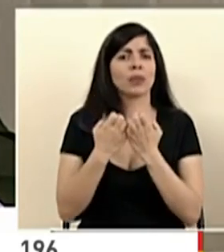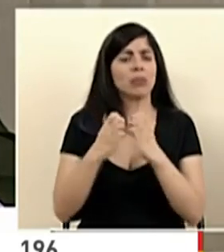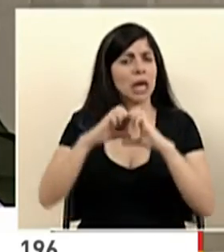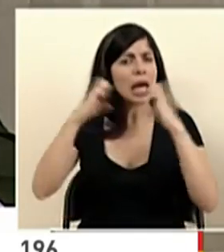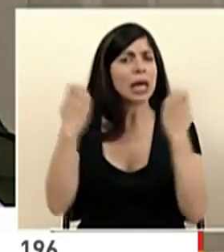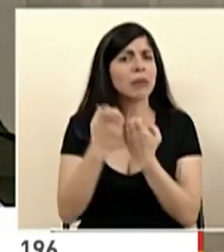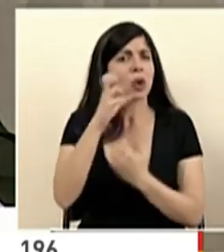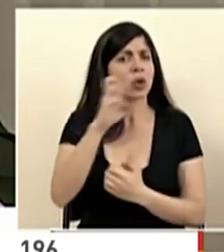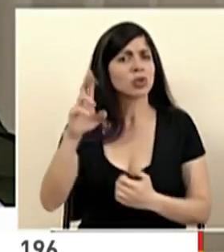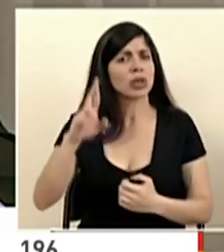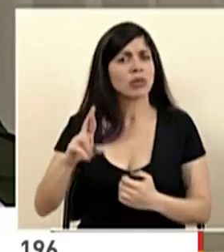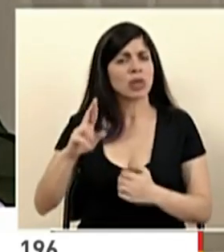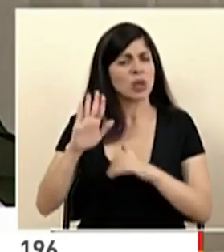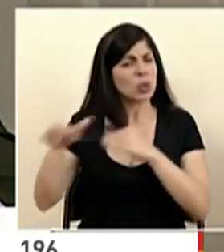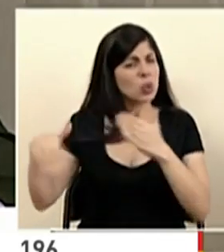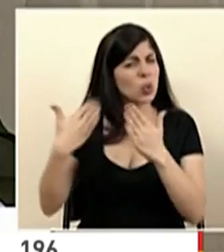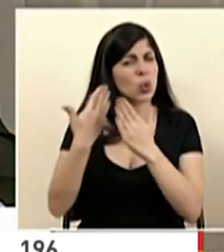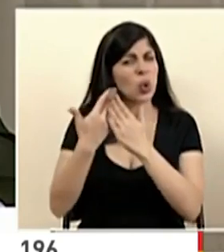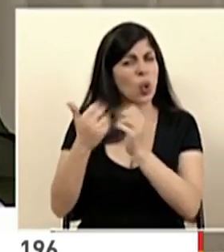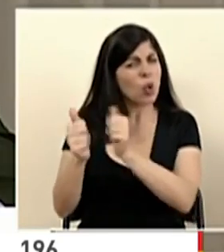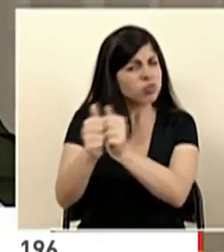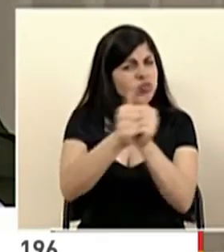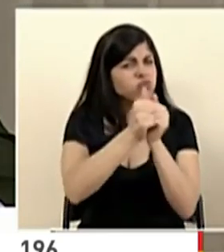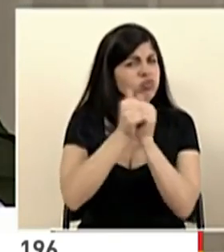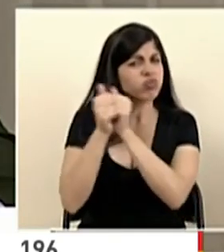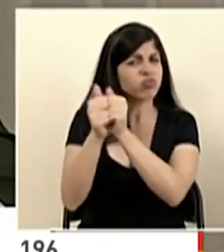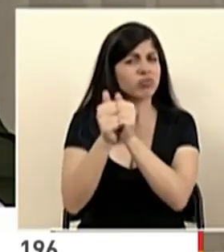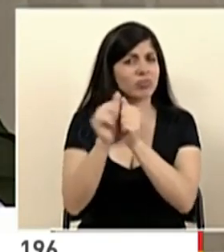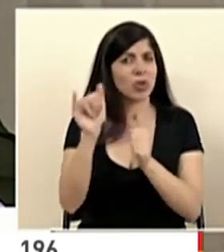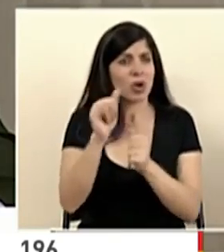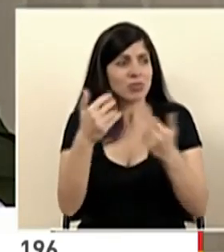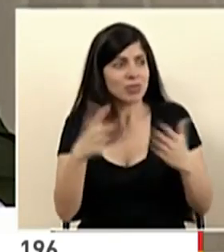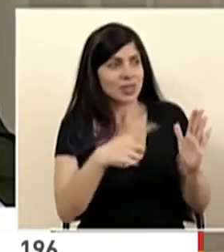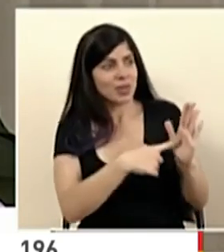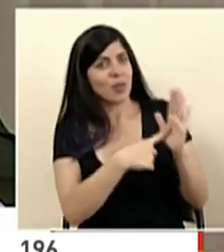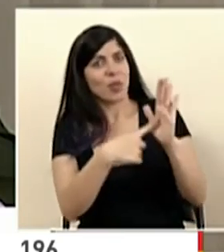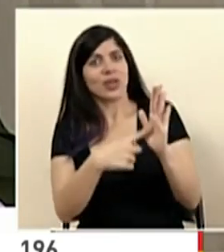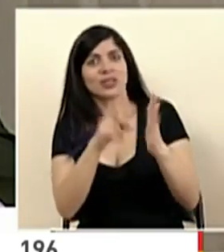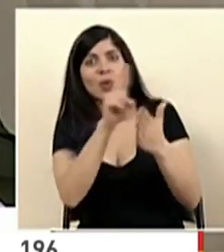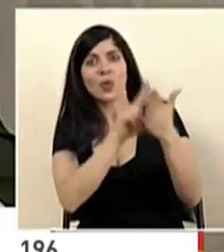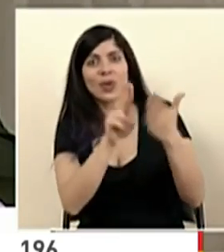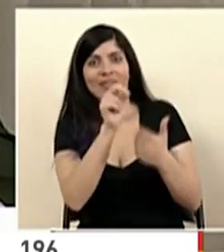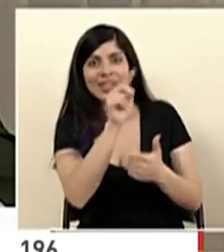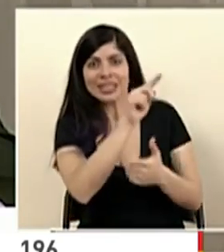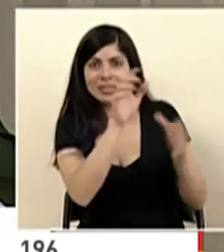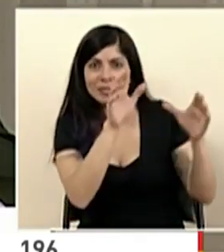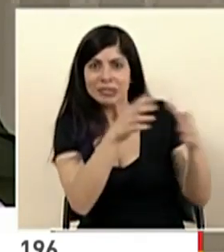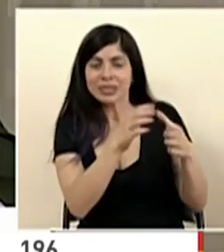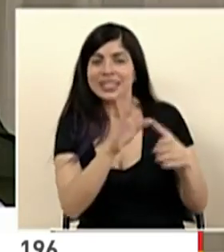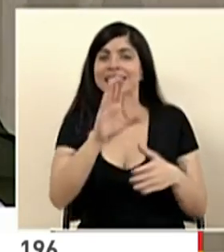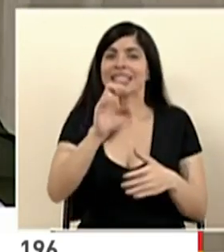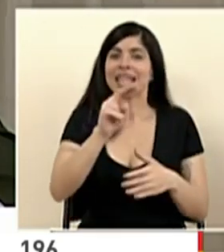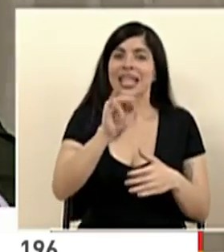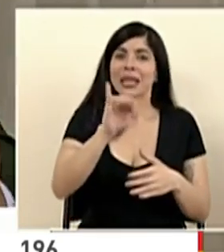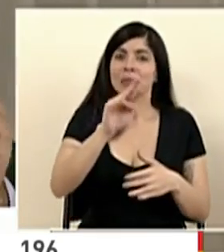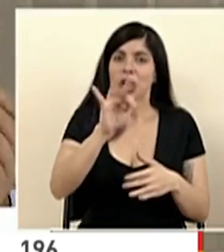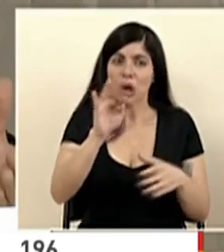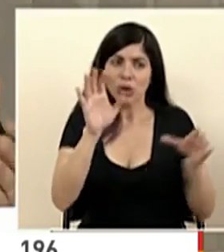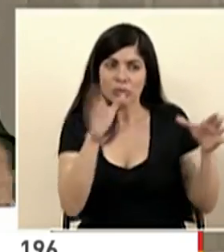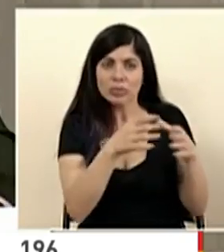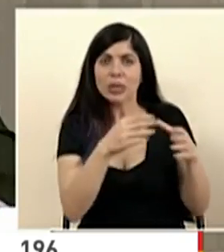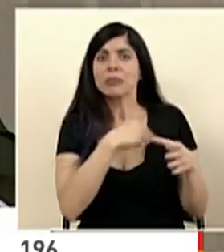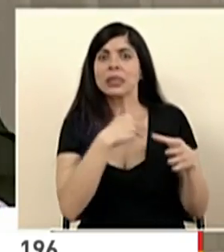Rica, todos juntos, como lo demuestra hoy la universidad, las universidades, el CENIBIOT y los ministerios,